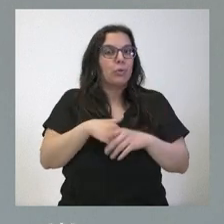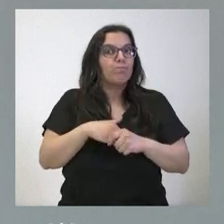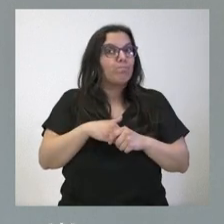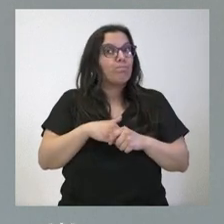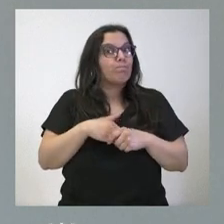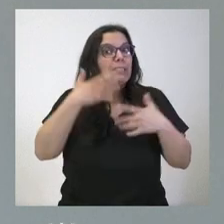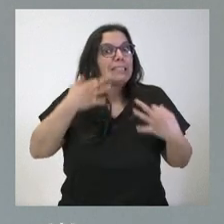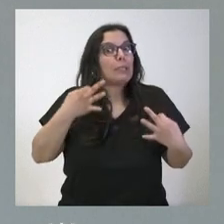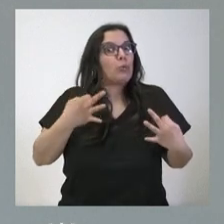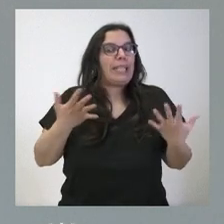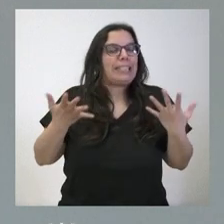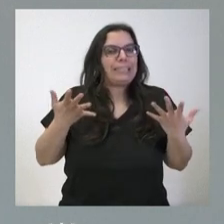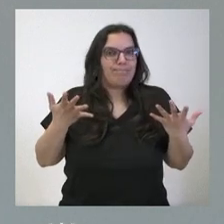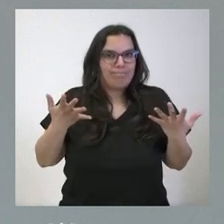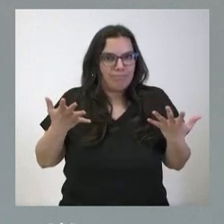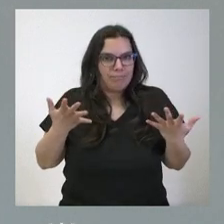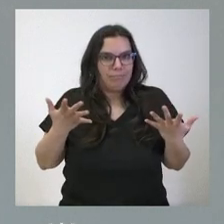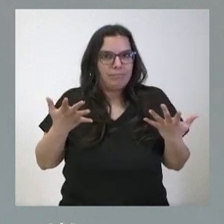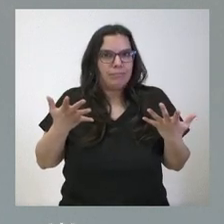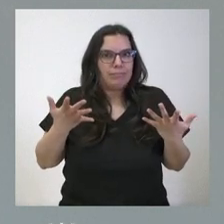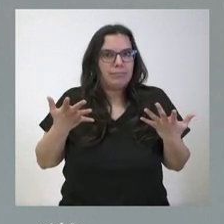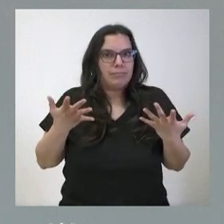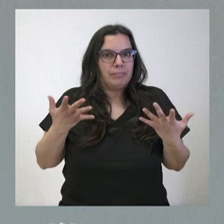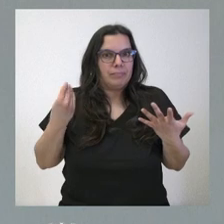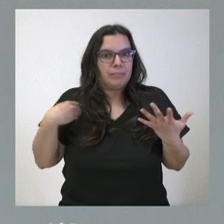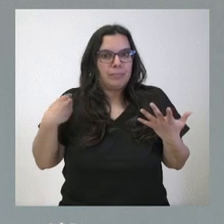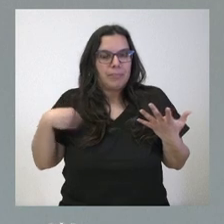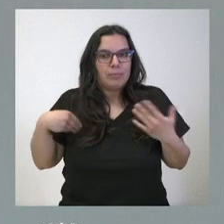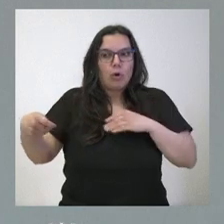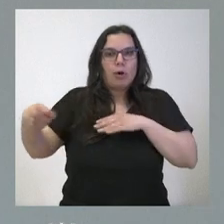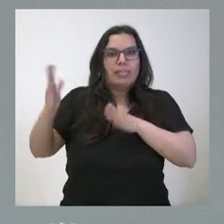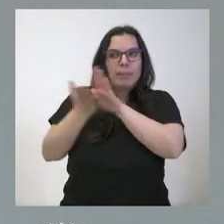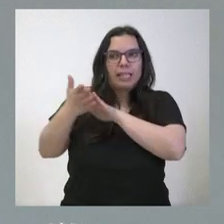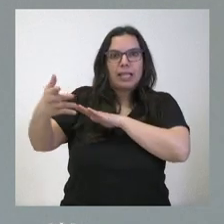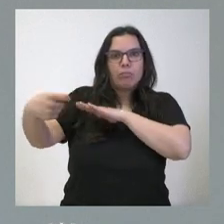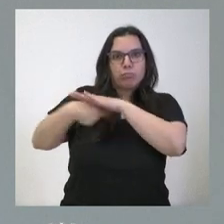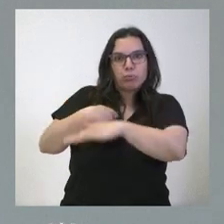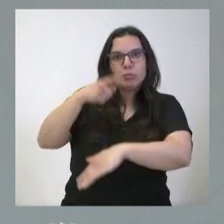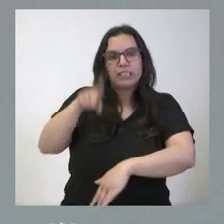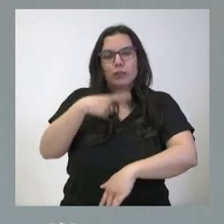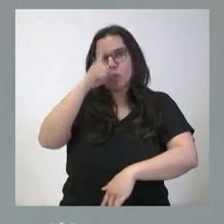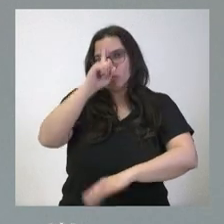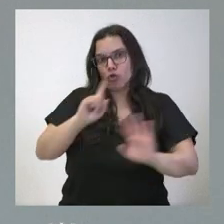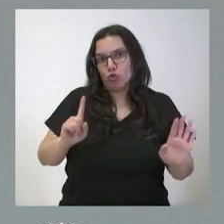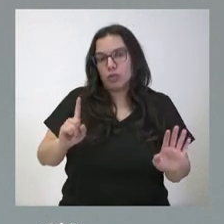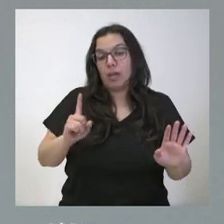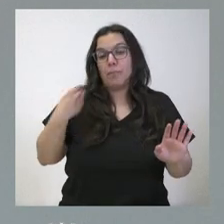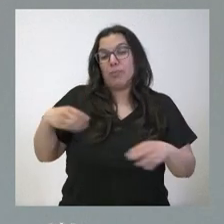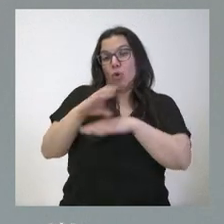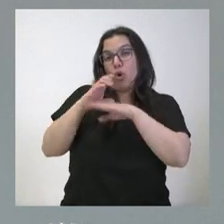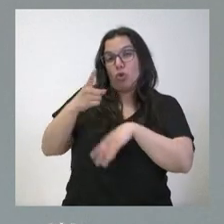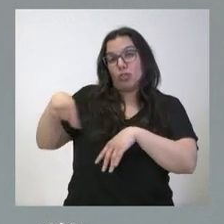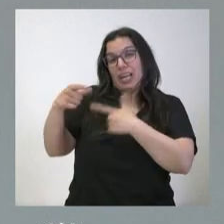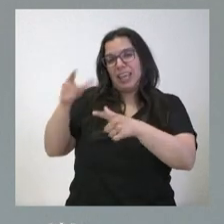no estoy al tanto de si se ha tenido en cuenta la entrada de algún expediente y eso seguramente la propia consejería le va a